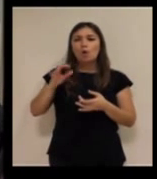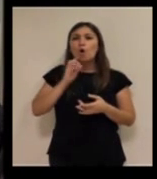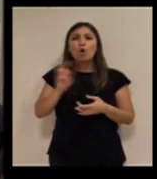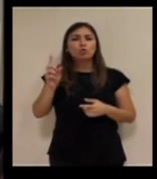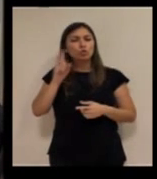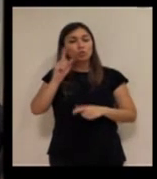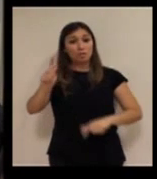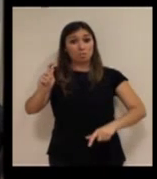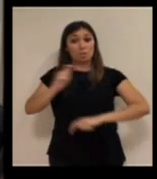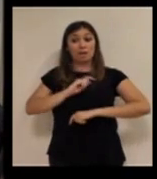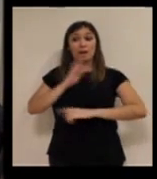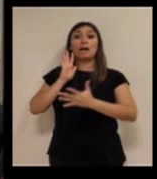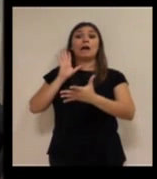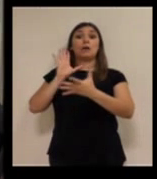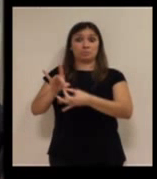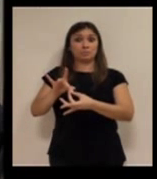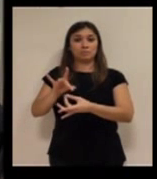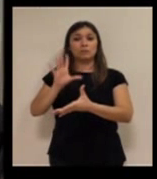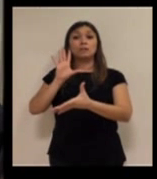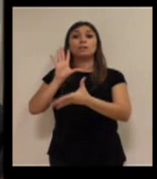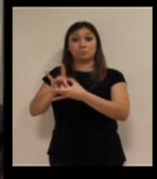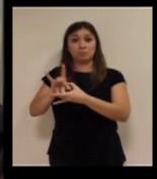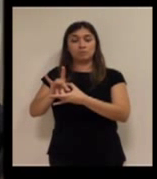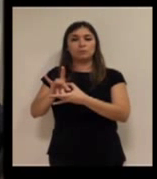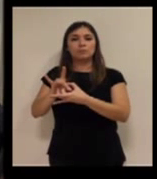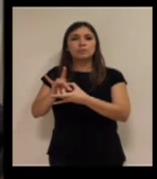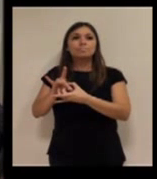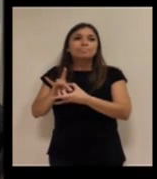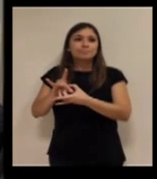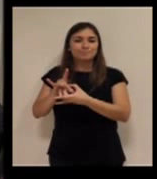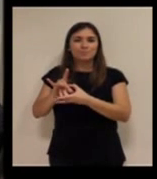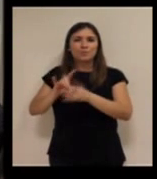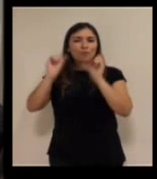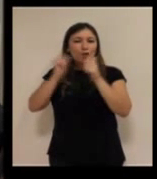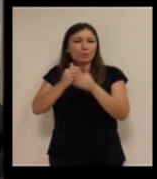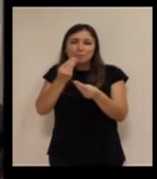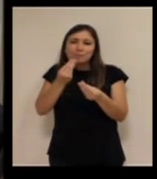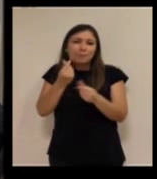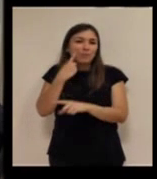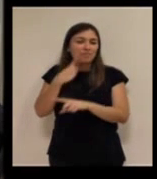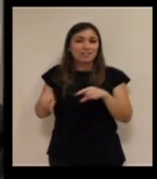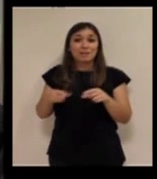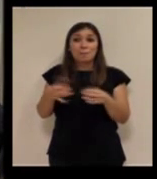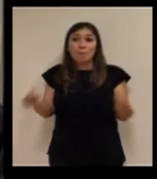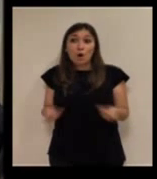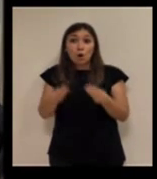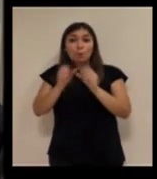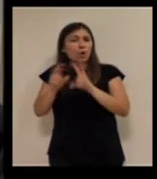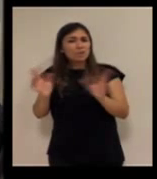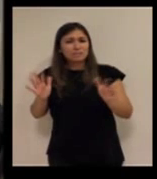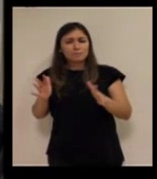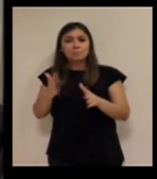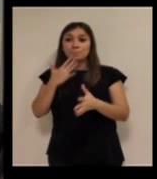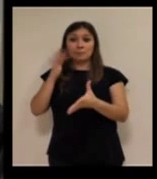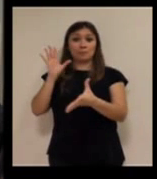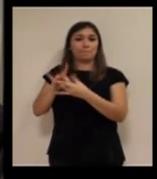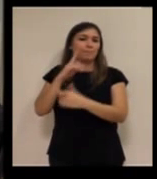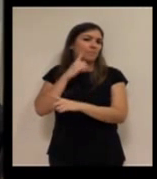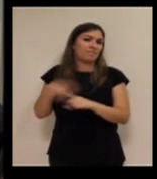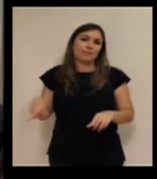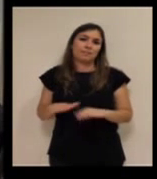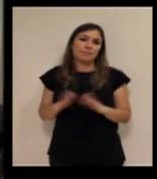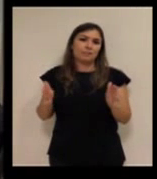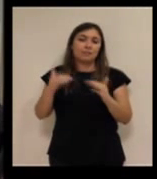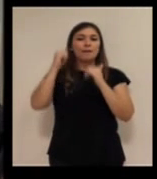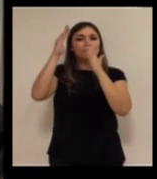discapacidad o no pero bueno nos ocurre que esa conexión a veces fluye de una manera diferente no voy a decir mejor ni peor pero sí que